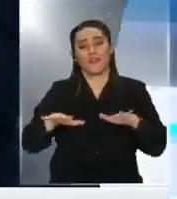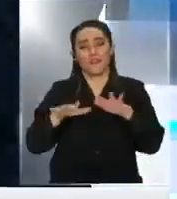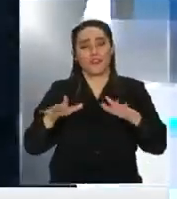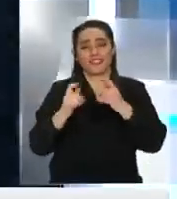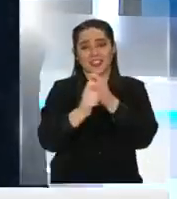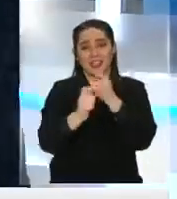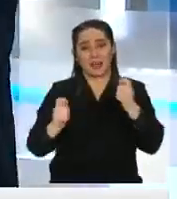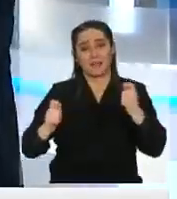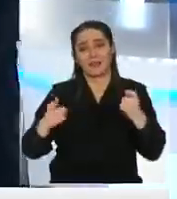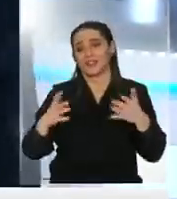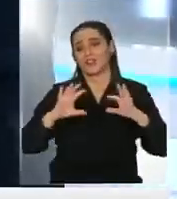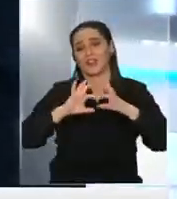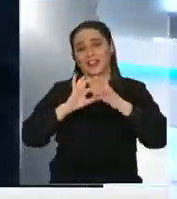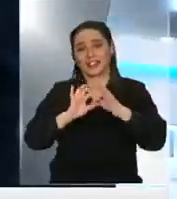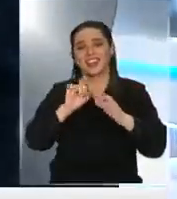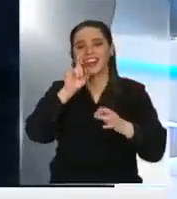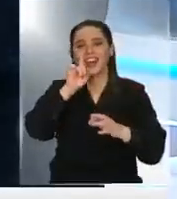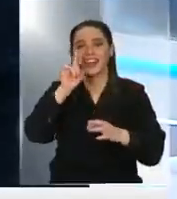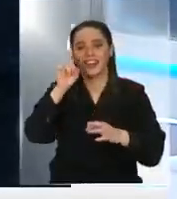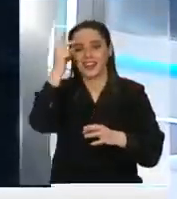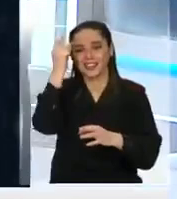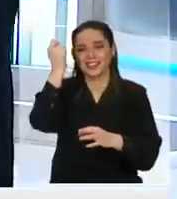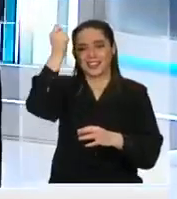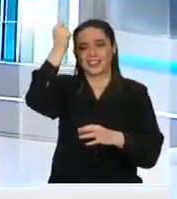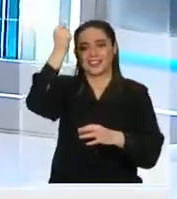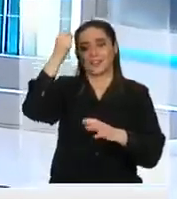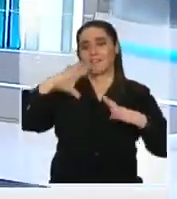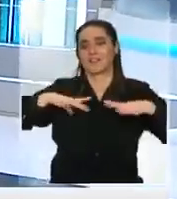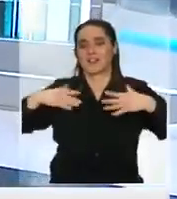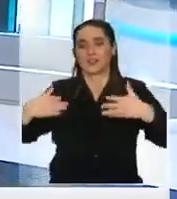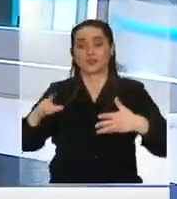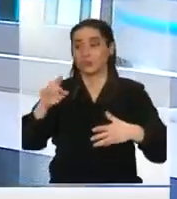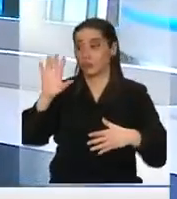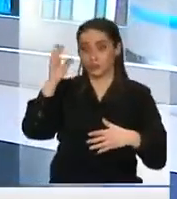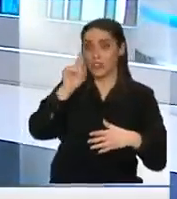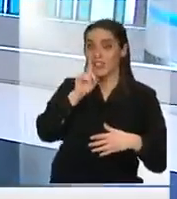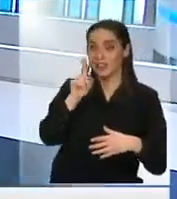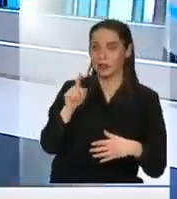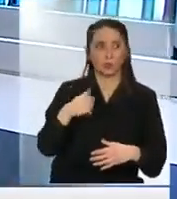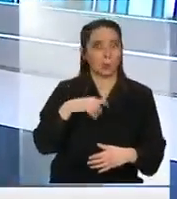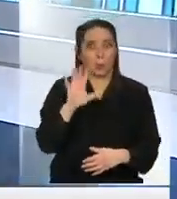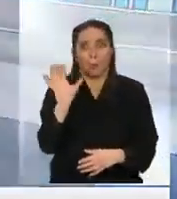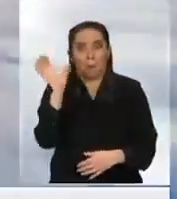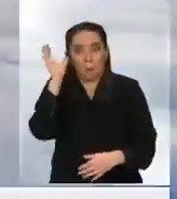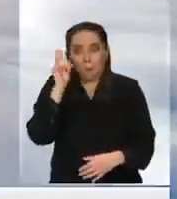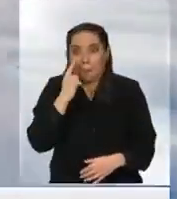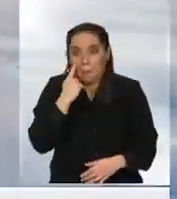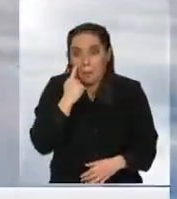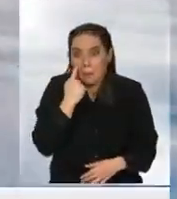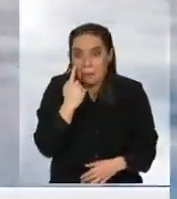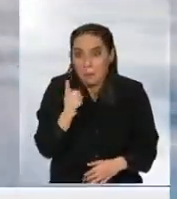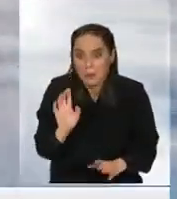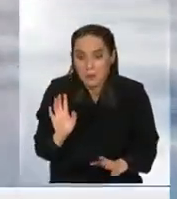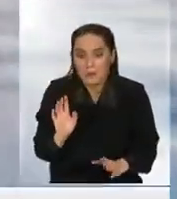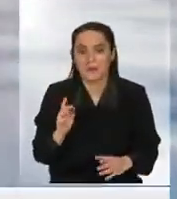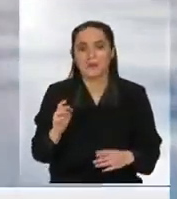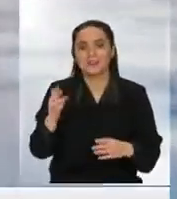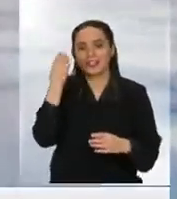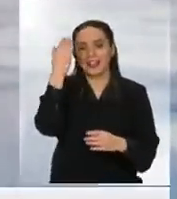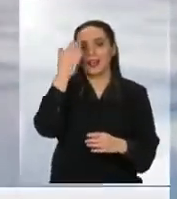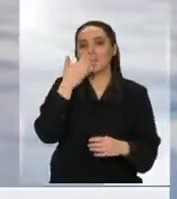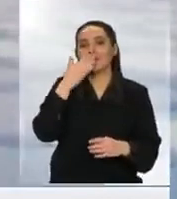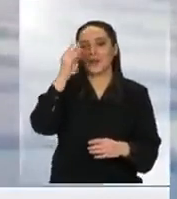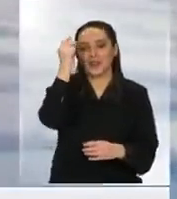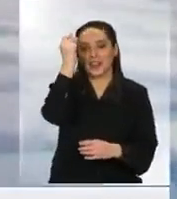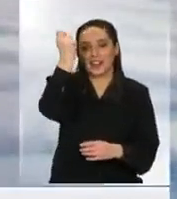campaña y yo quiero agradecerle a quien lo creó, felicitarlo, porque además... conoces quién creó esto? No, no. Si mira, la mejor idea de nuestra